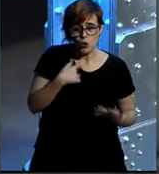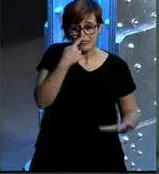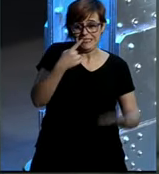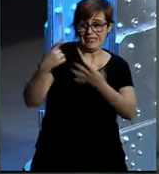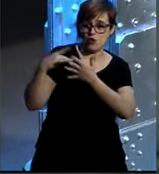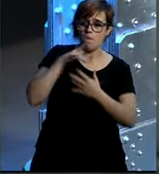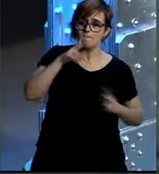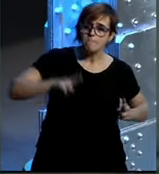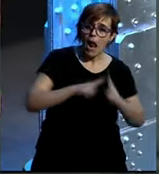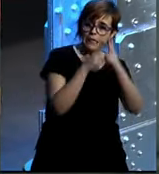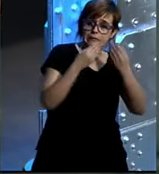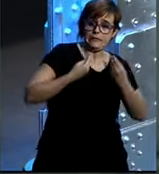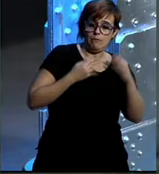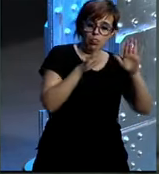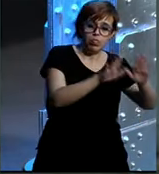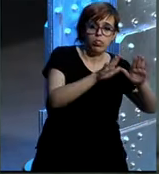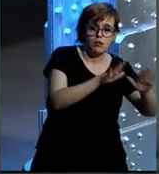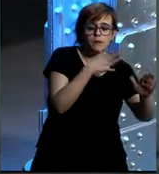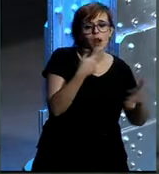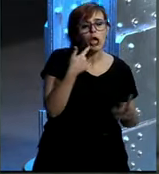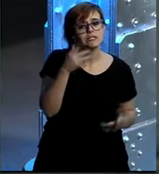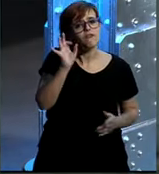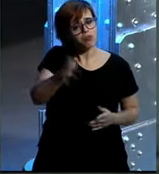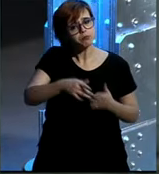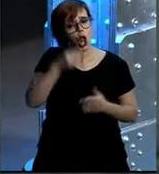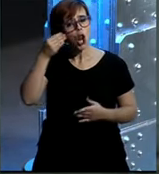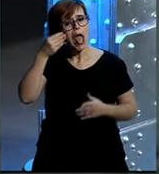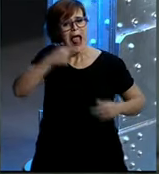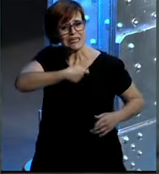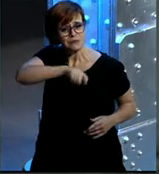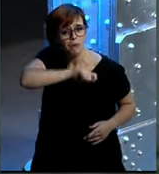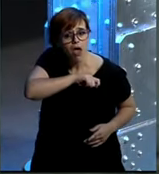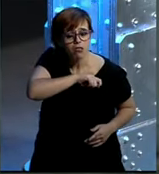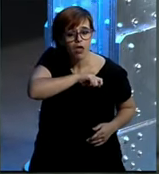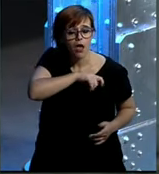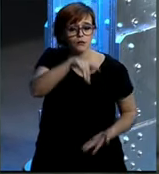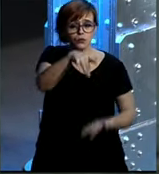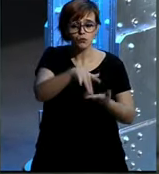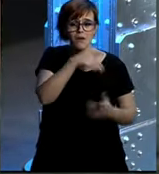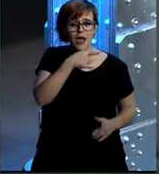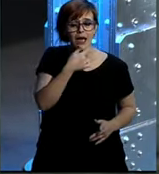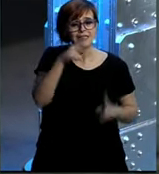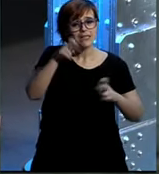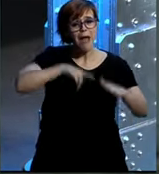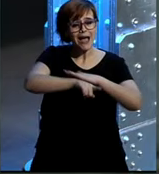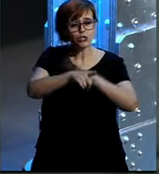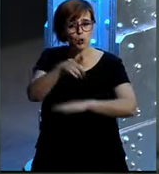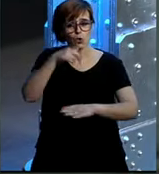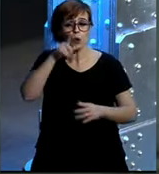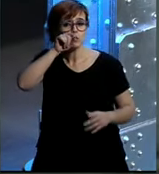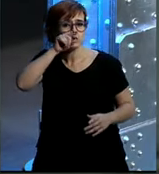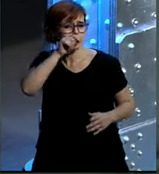años en París y me puedo, y es verdad que, bueno, pues L'Oreal España es la primera, desde el punto de vista, por ejemplo, de la gestión de Twitter